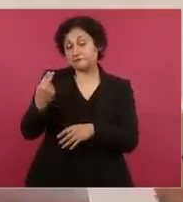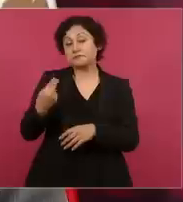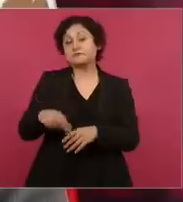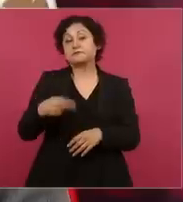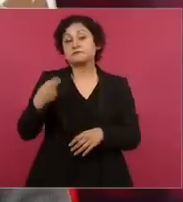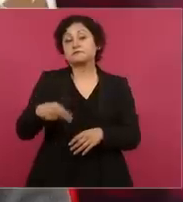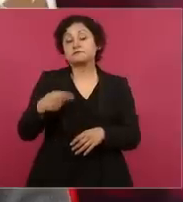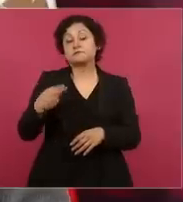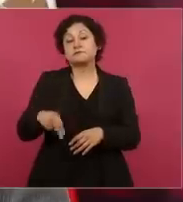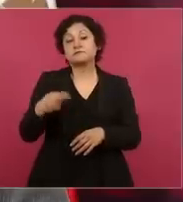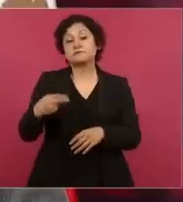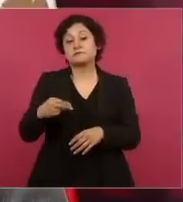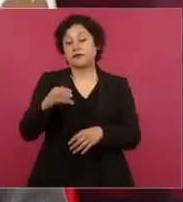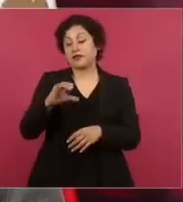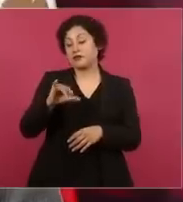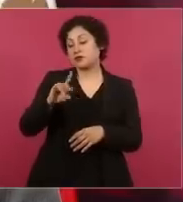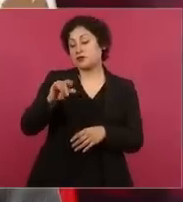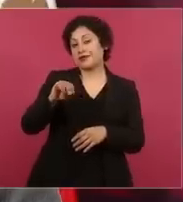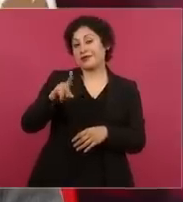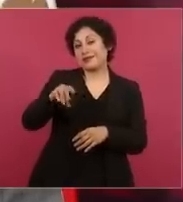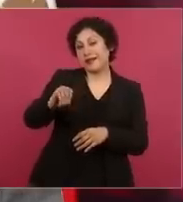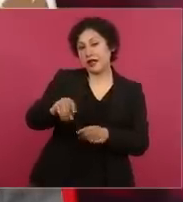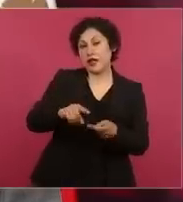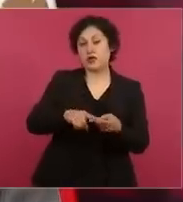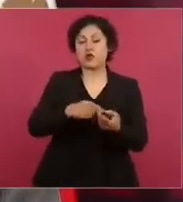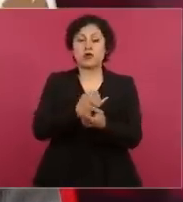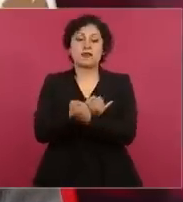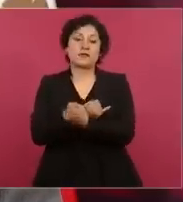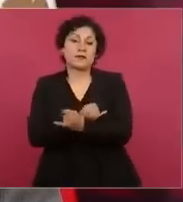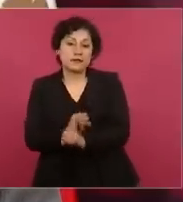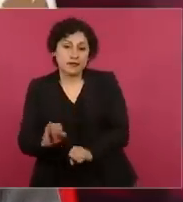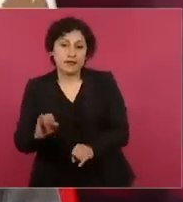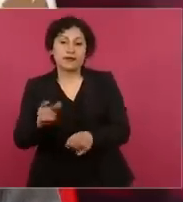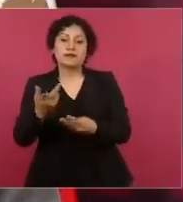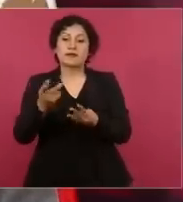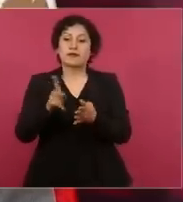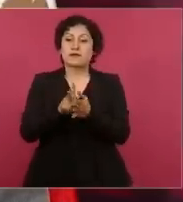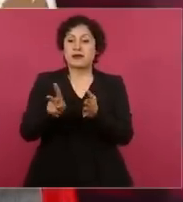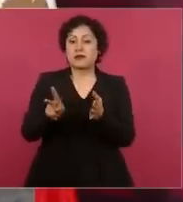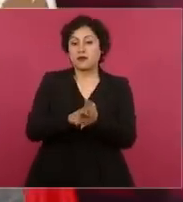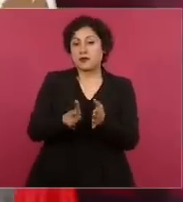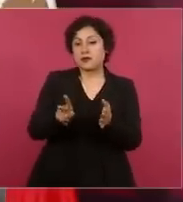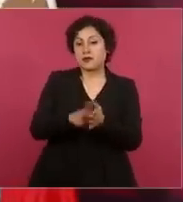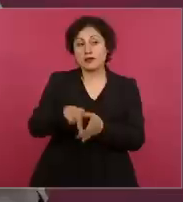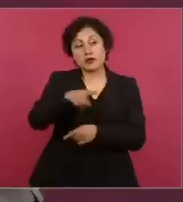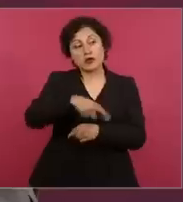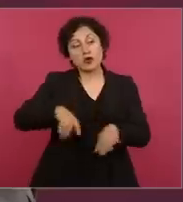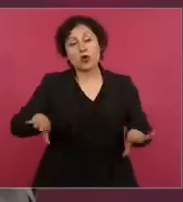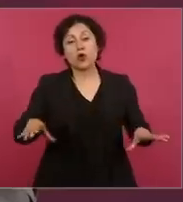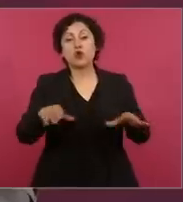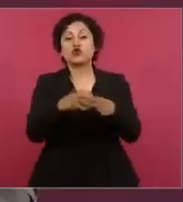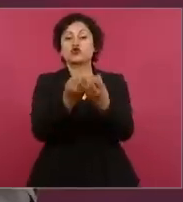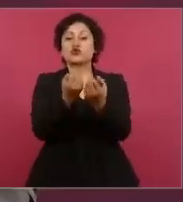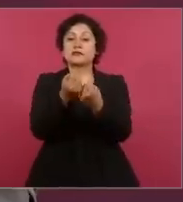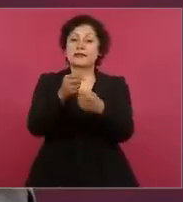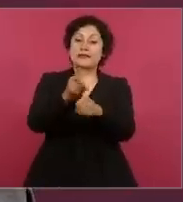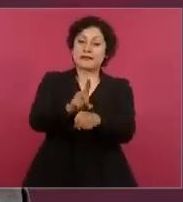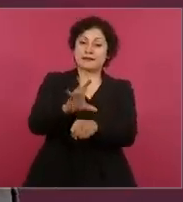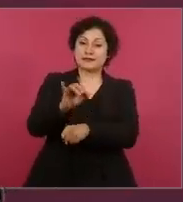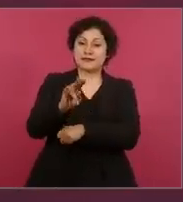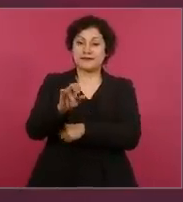independiente periódico de la sociedad civil. Un poco como el reforma,